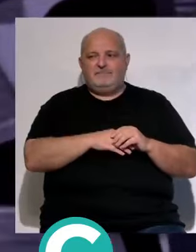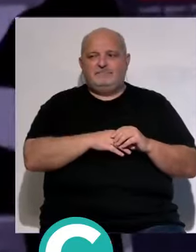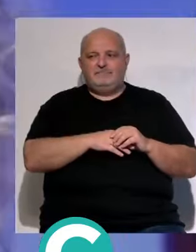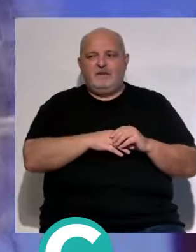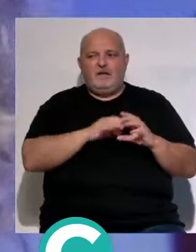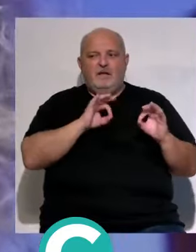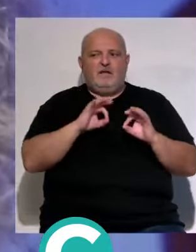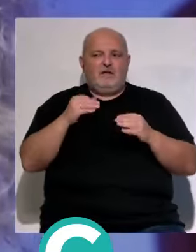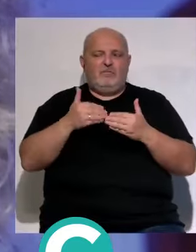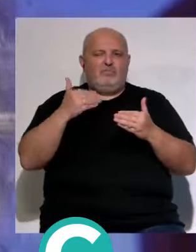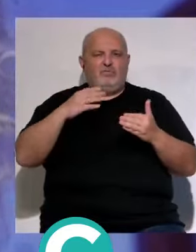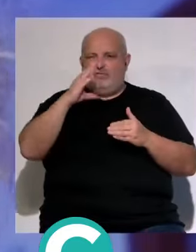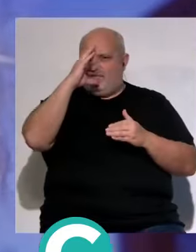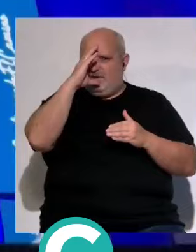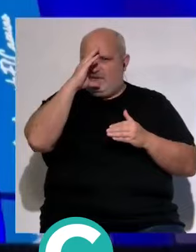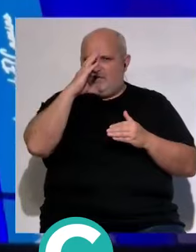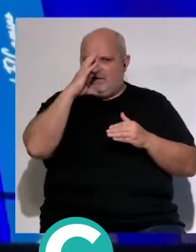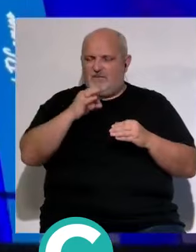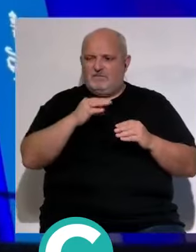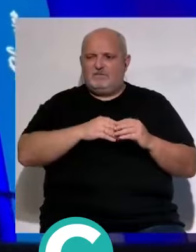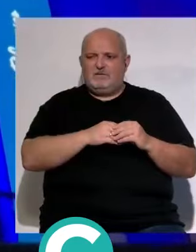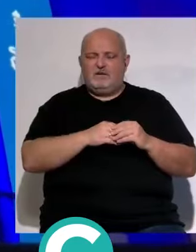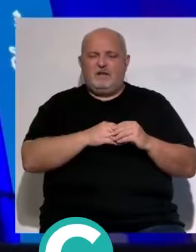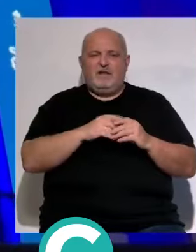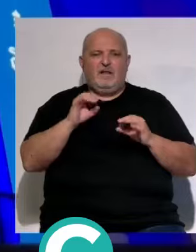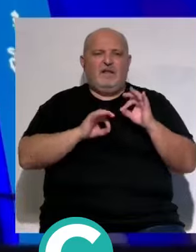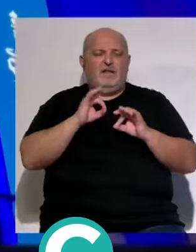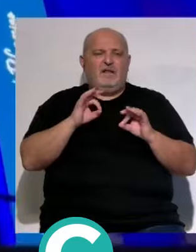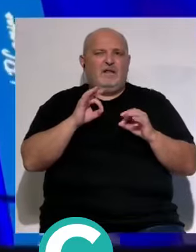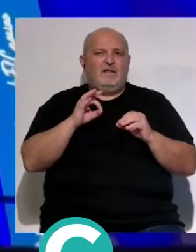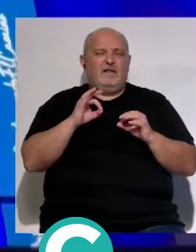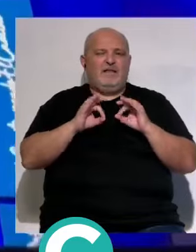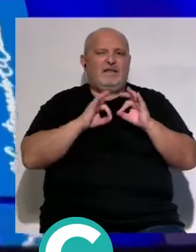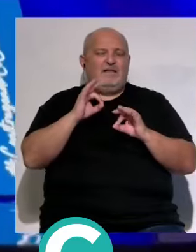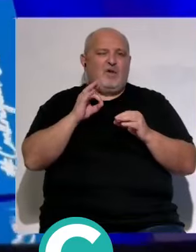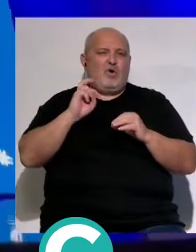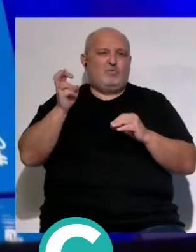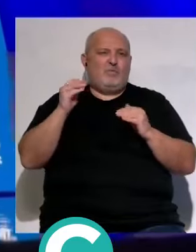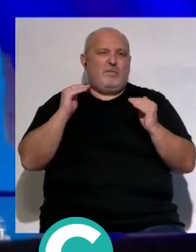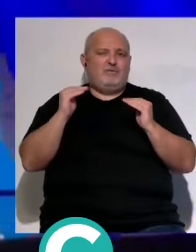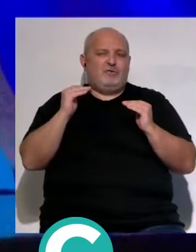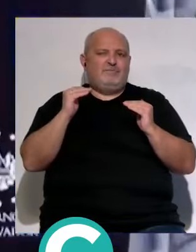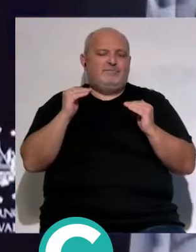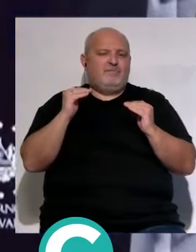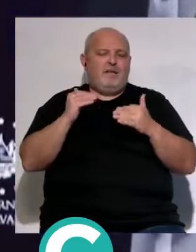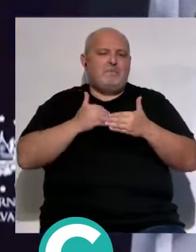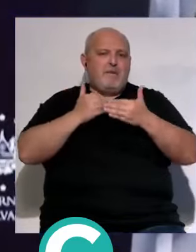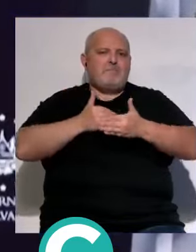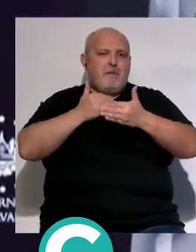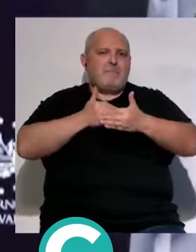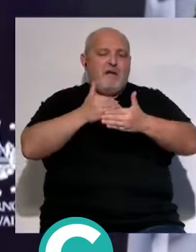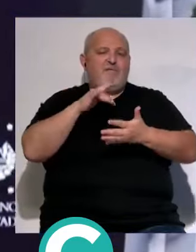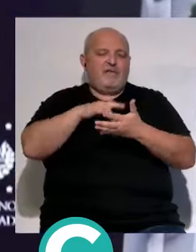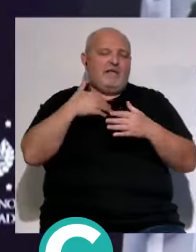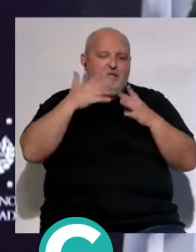estaba previsto desde febrero por Alaska esto tenía aviso de haberse celebrado en otro momento pero no terminó de concretarse